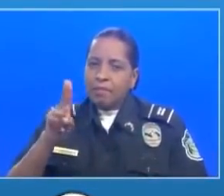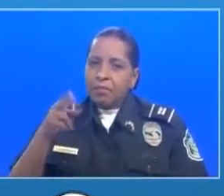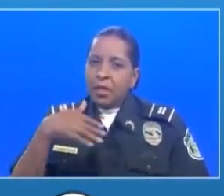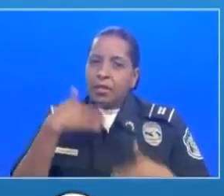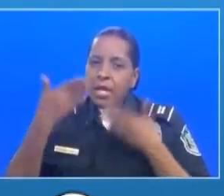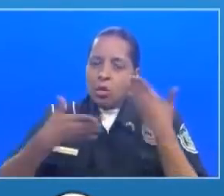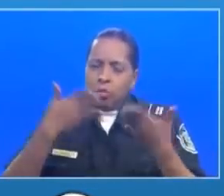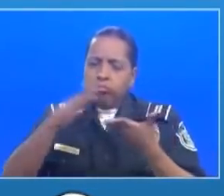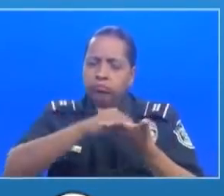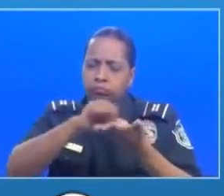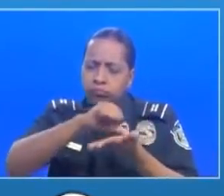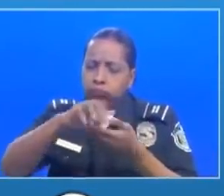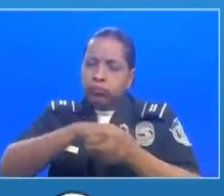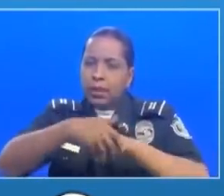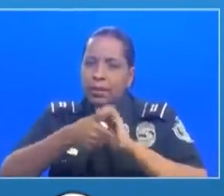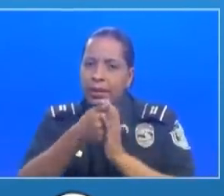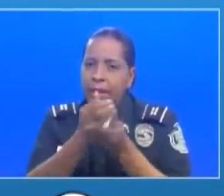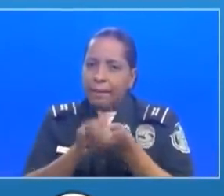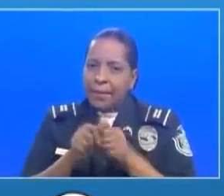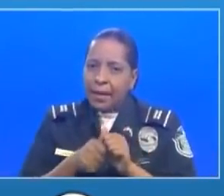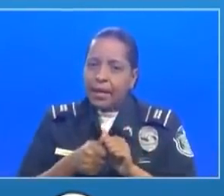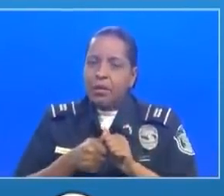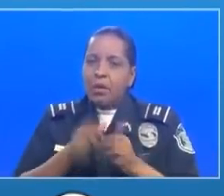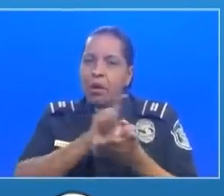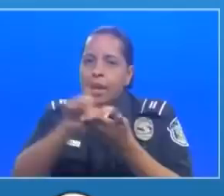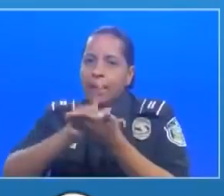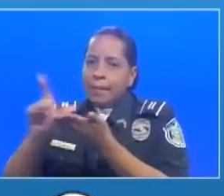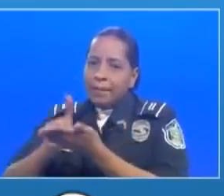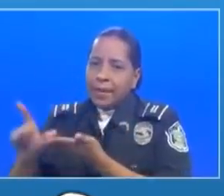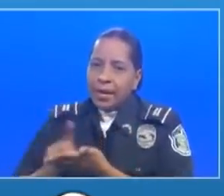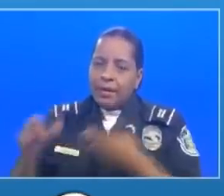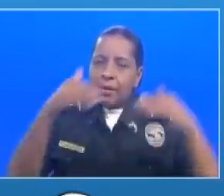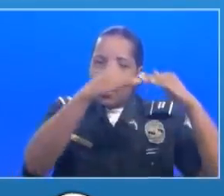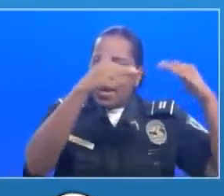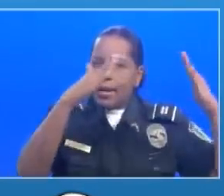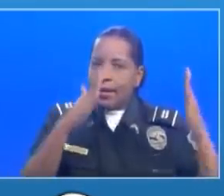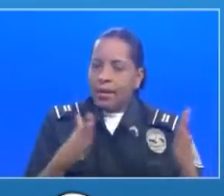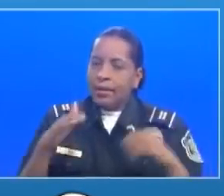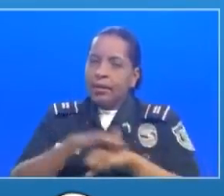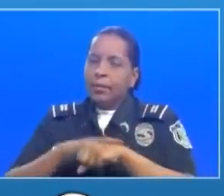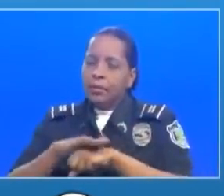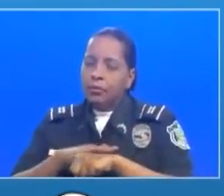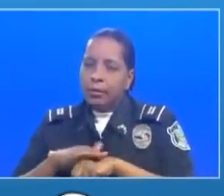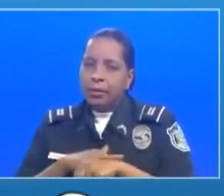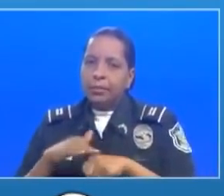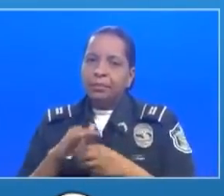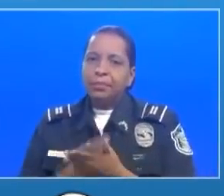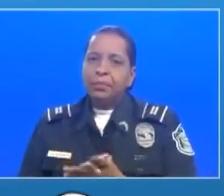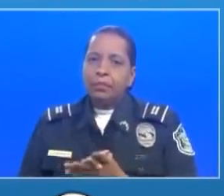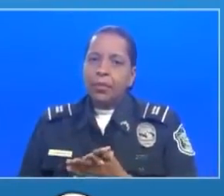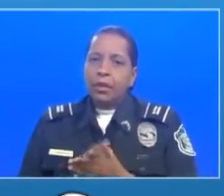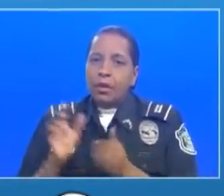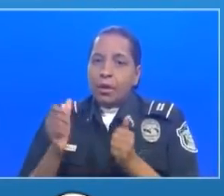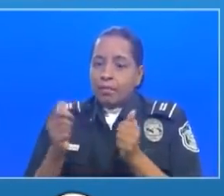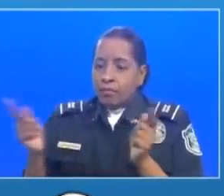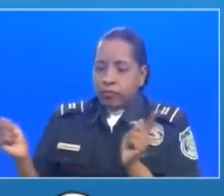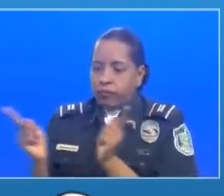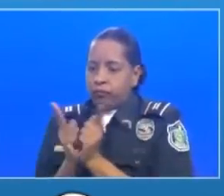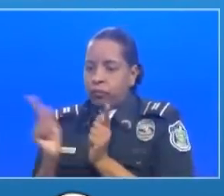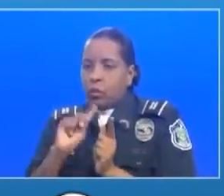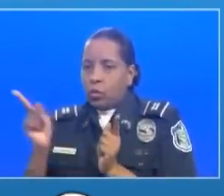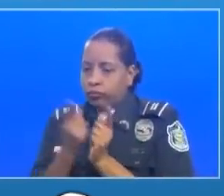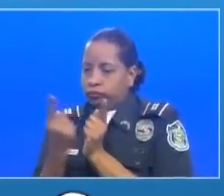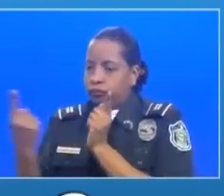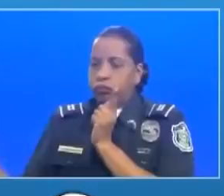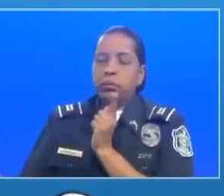higiénicas que hasta este momento hemos estado promoviendo. Lavado de manos, distanciamiento social